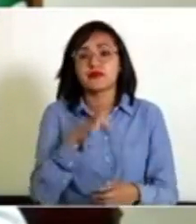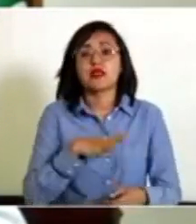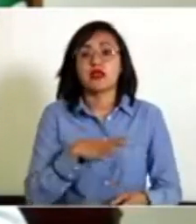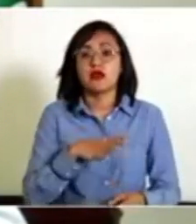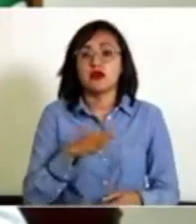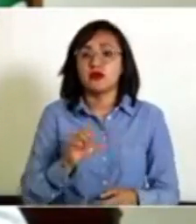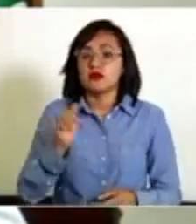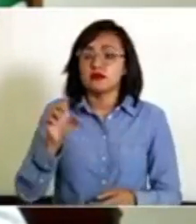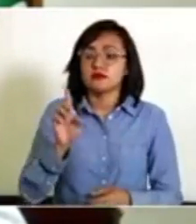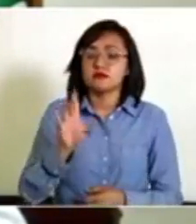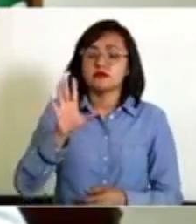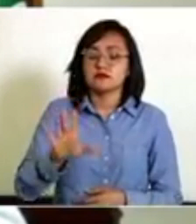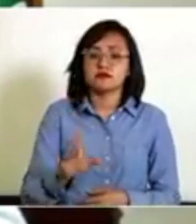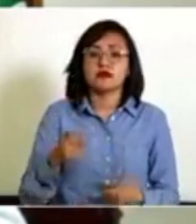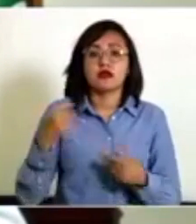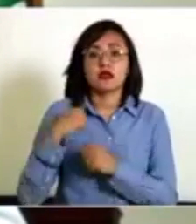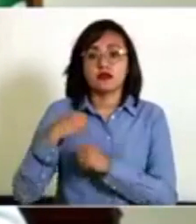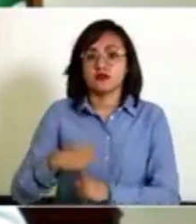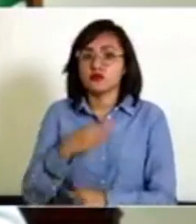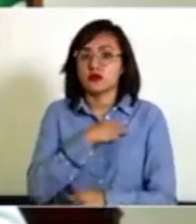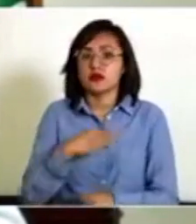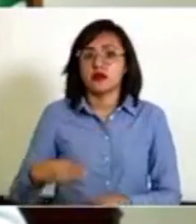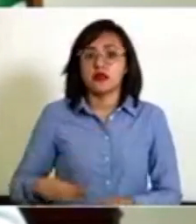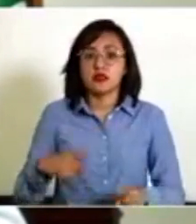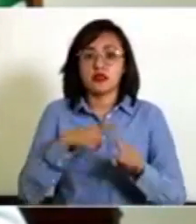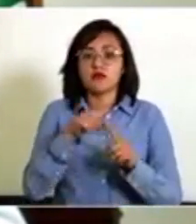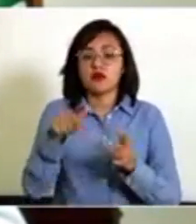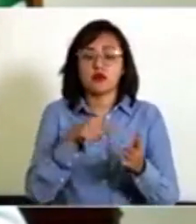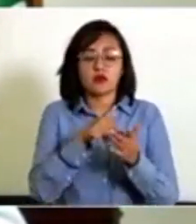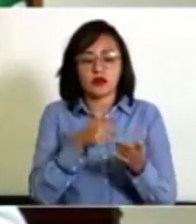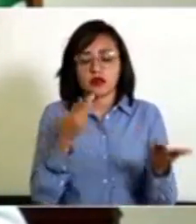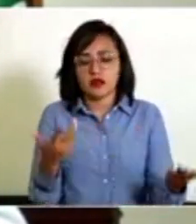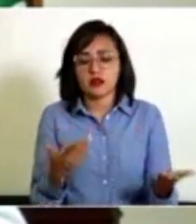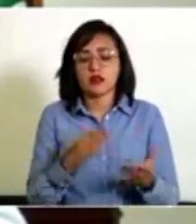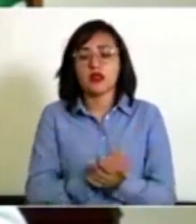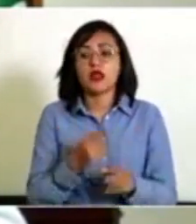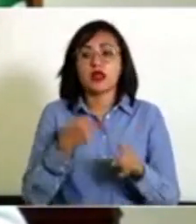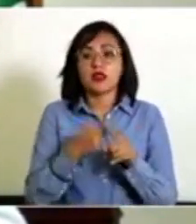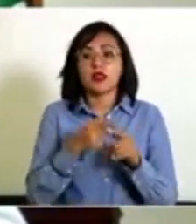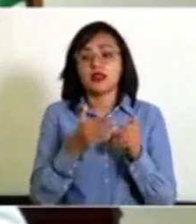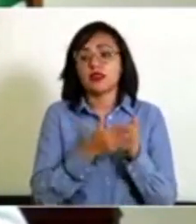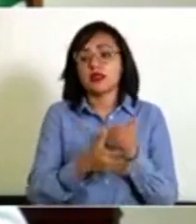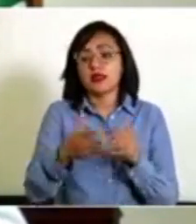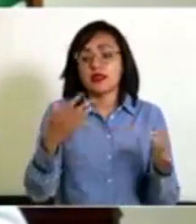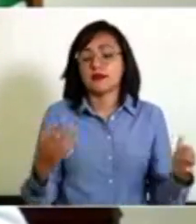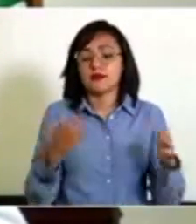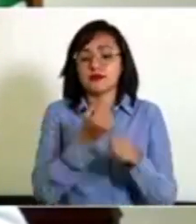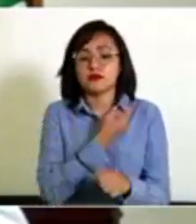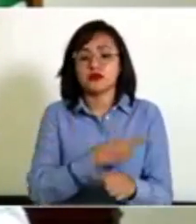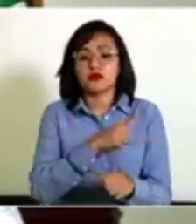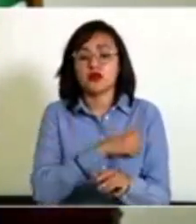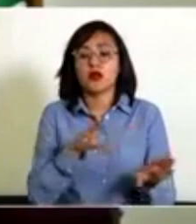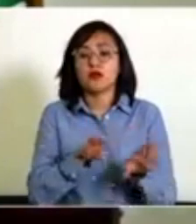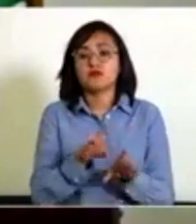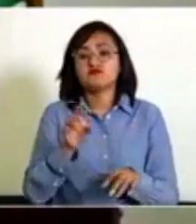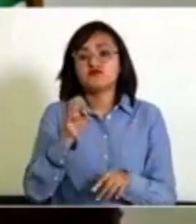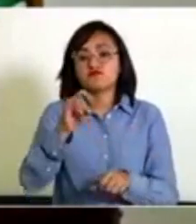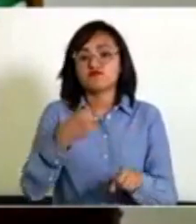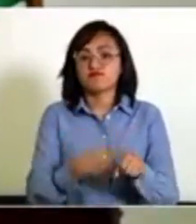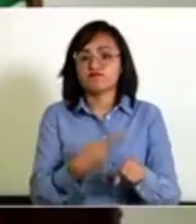otras 35 autoridades municipales de distintos municipios que a lo largo de la pandemia han dado positivos.